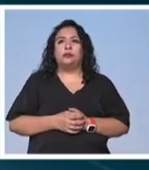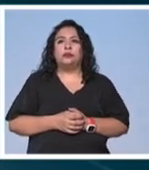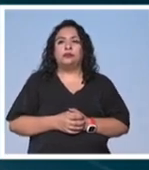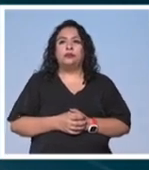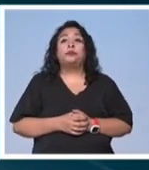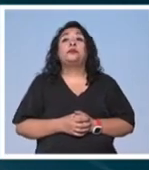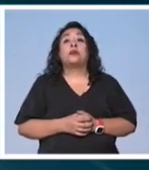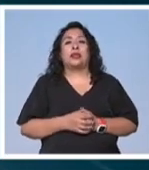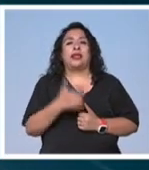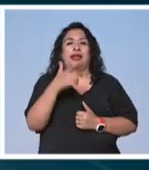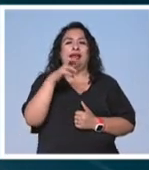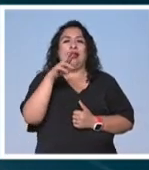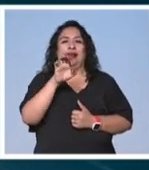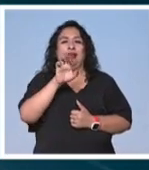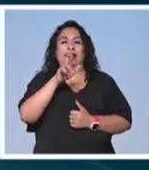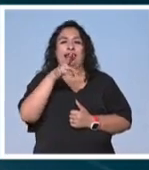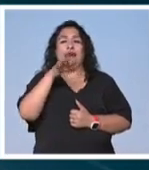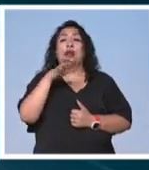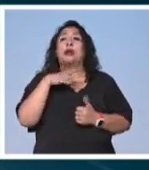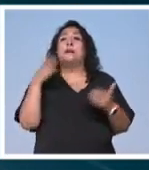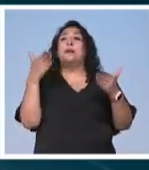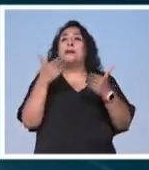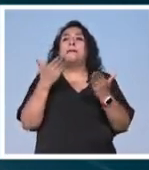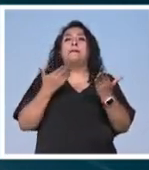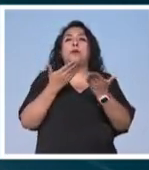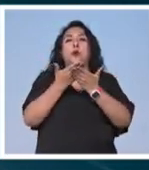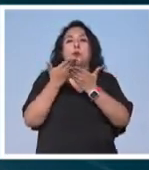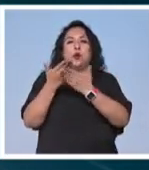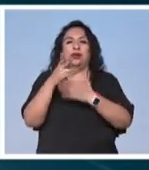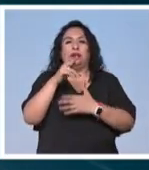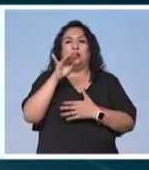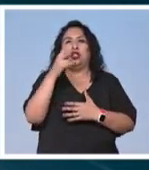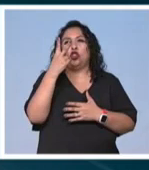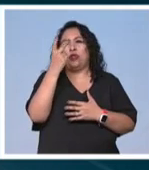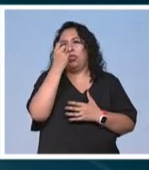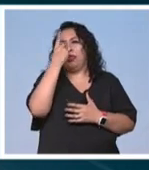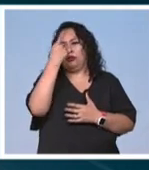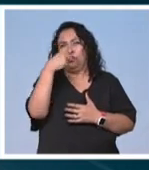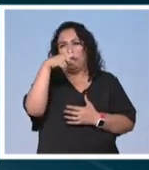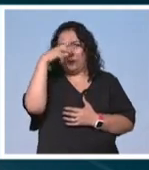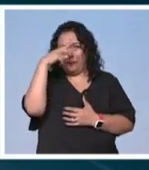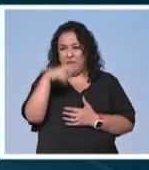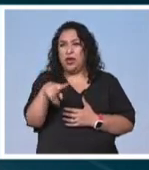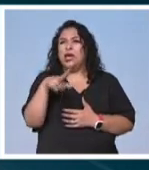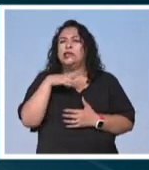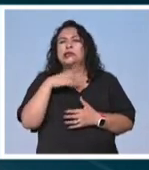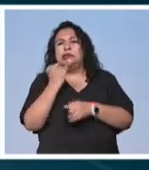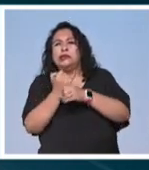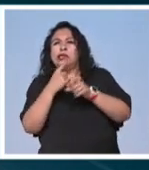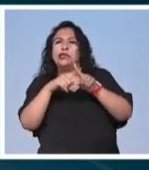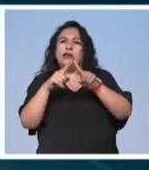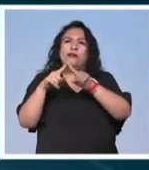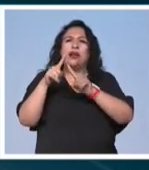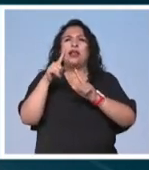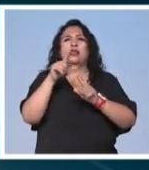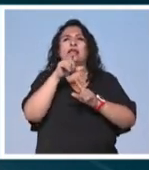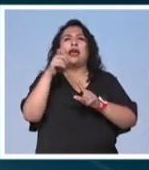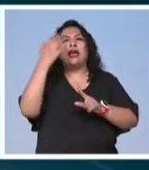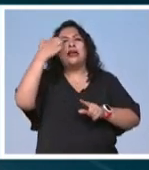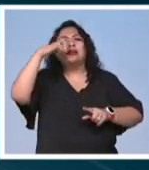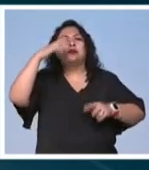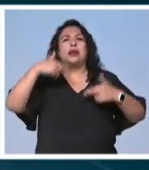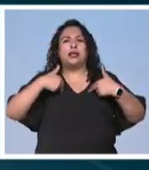La Galería Enrique Guerrero presenta las propuestas plásticas de dos creadores mexicanos que exploran distintos registros de la